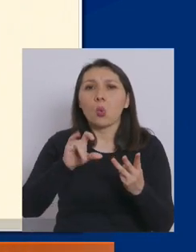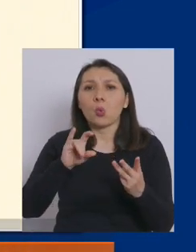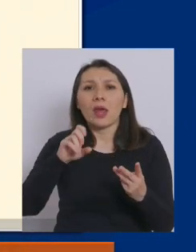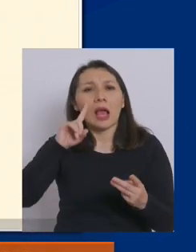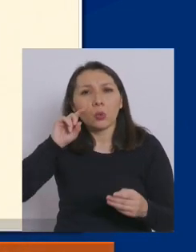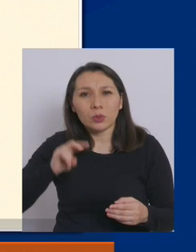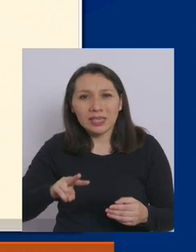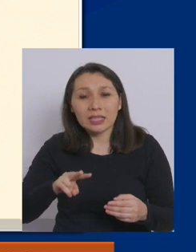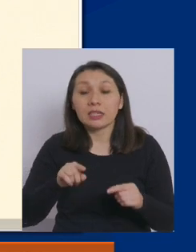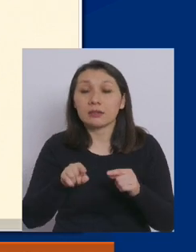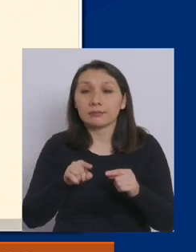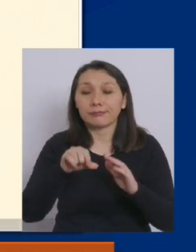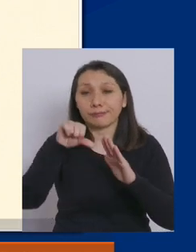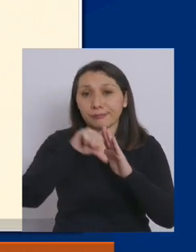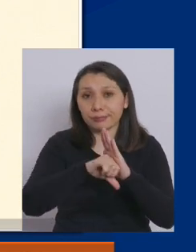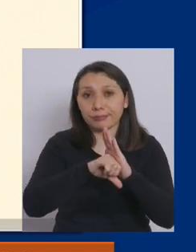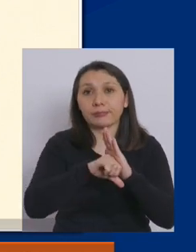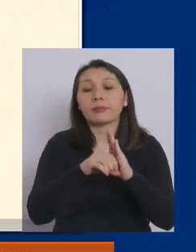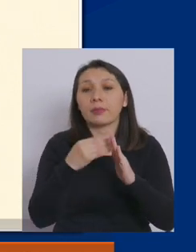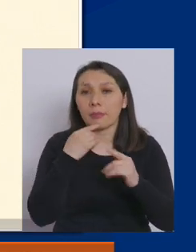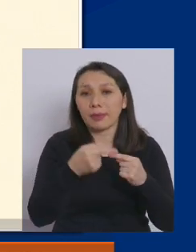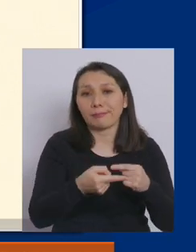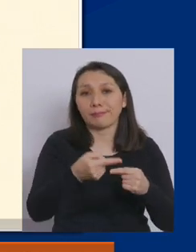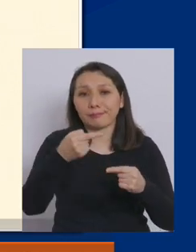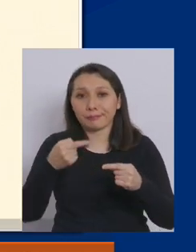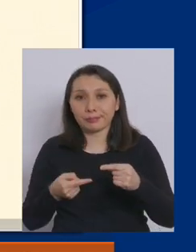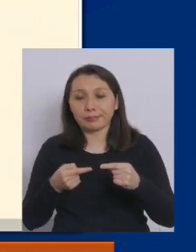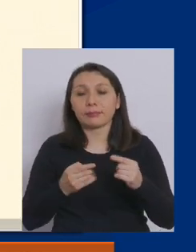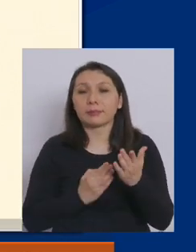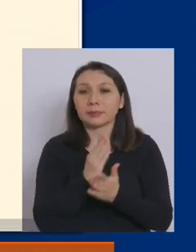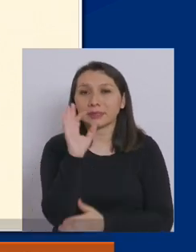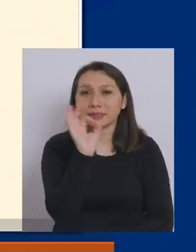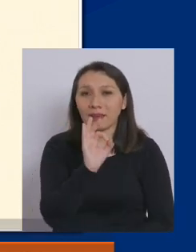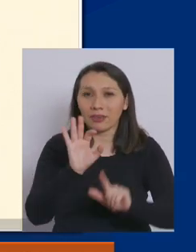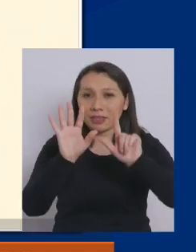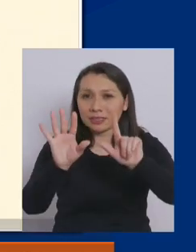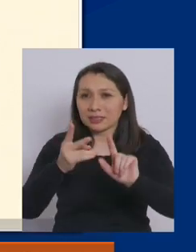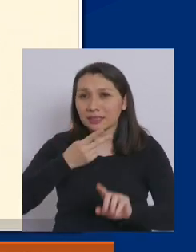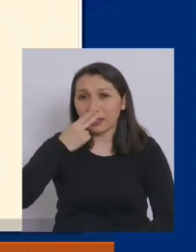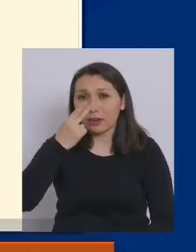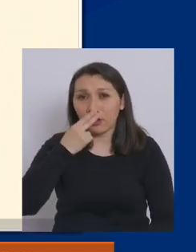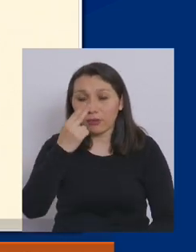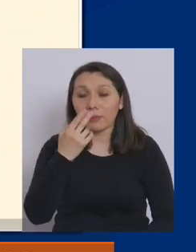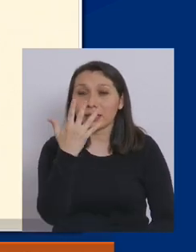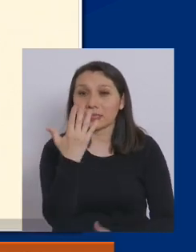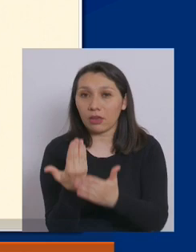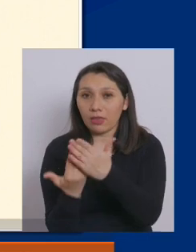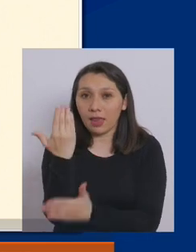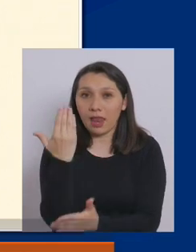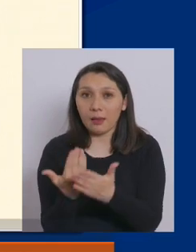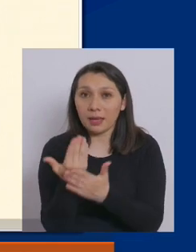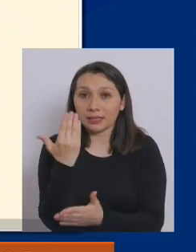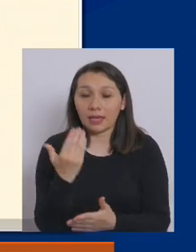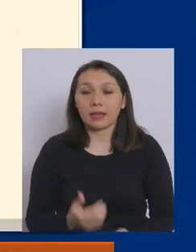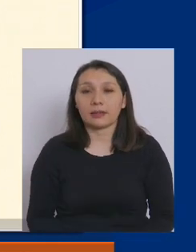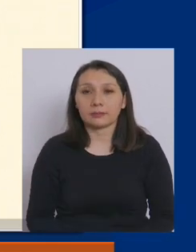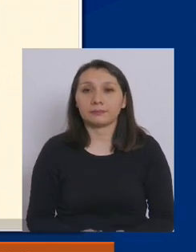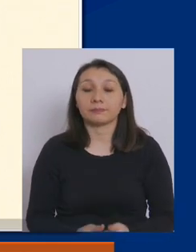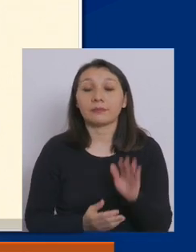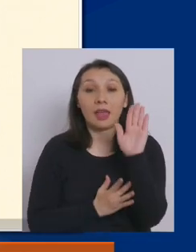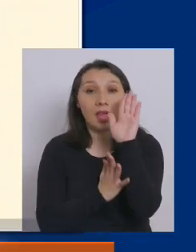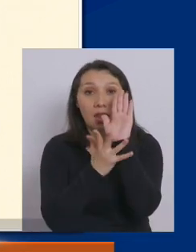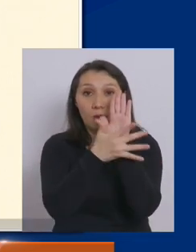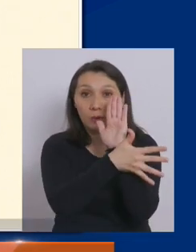retroceden a cuarentena también a partir del día sábado 7 de noviembre desde las 5 de la mañana en la